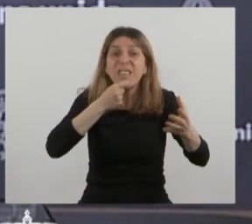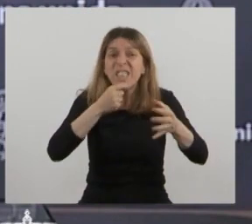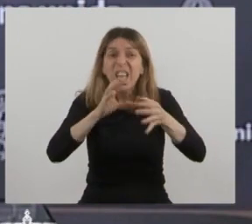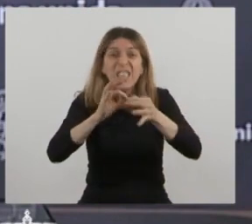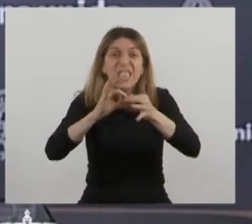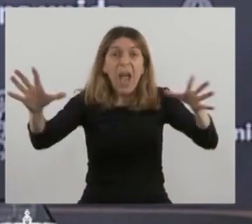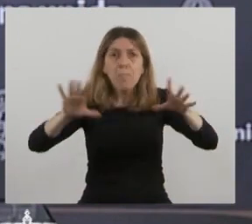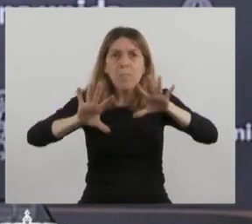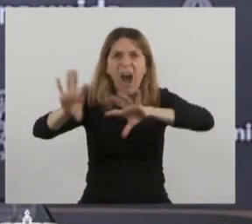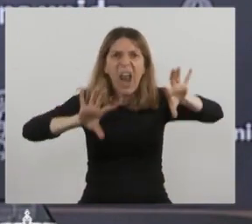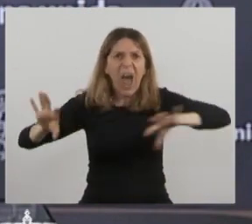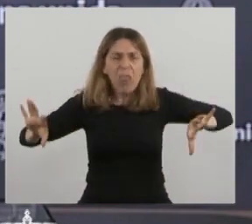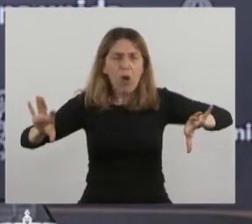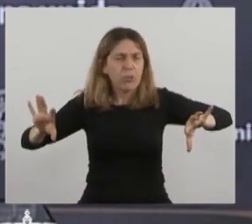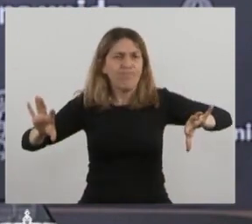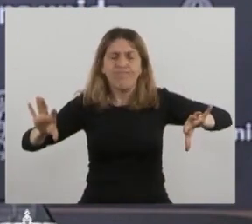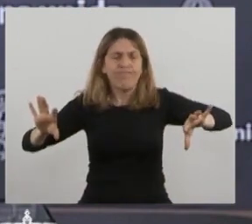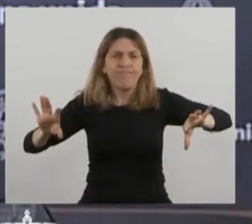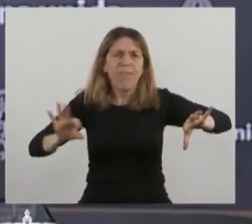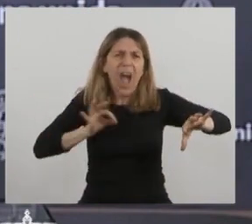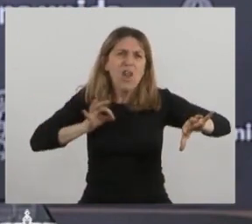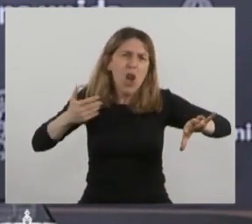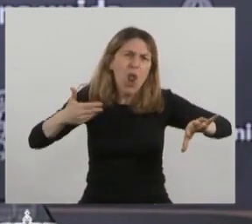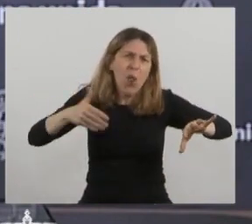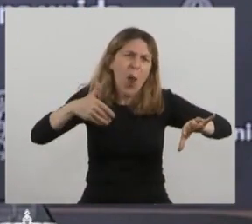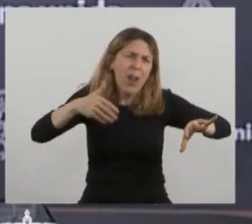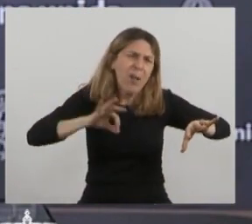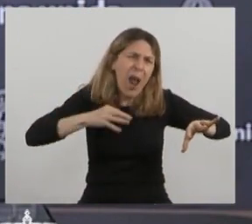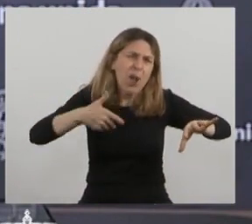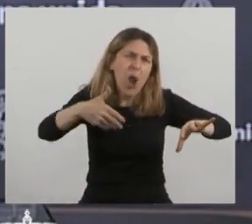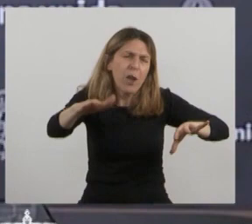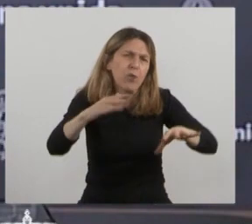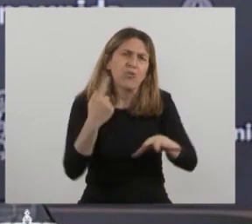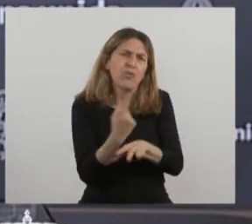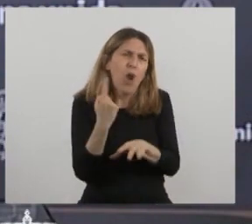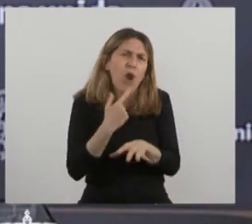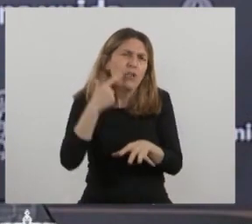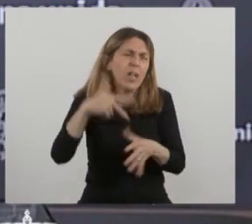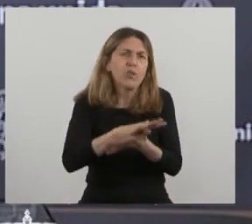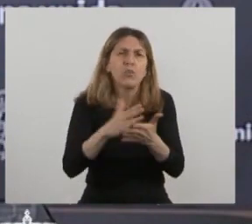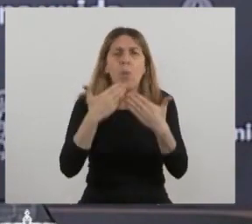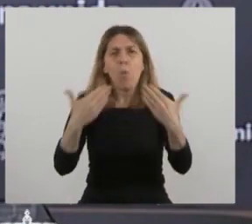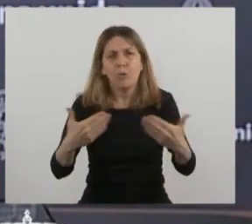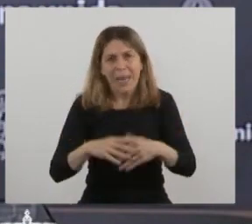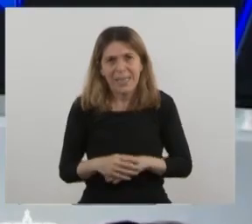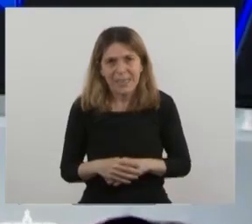solo tendremos años de soledad y desamparo. Muchas gracias.